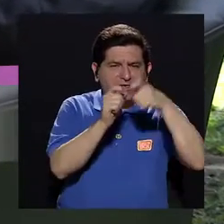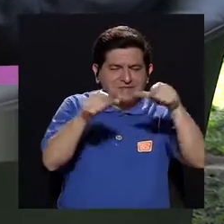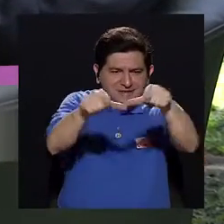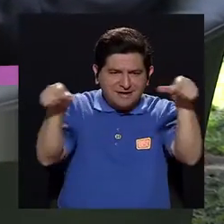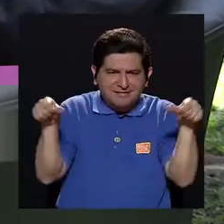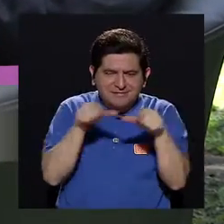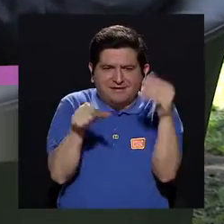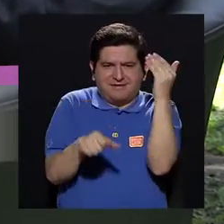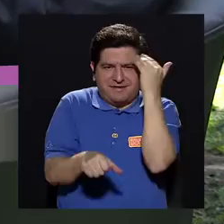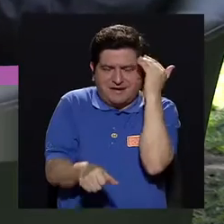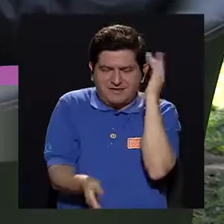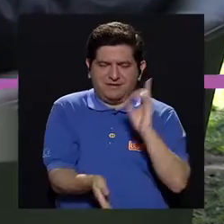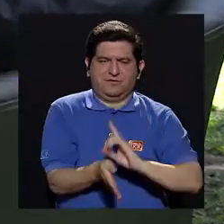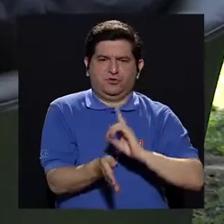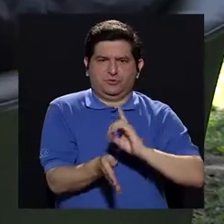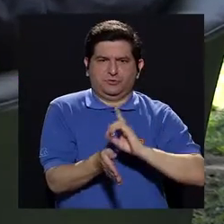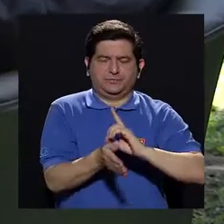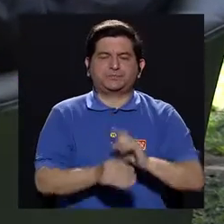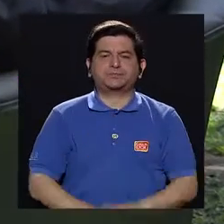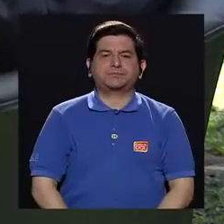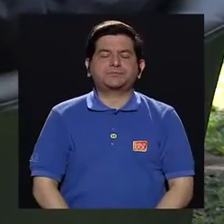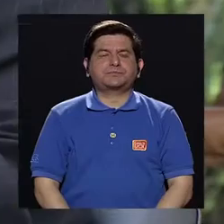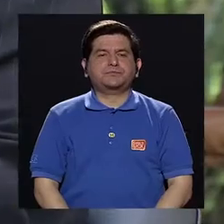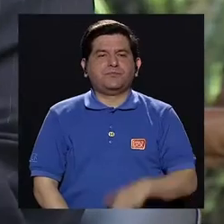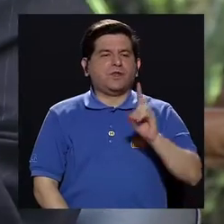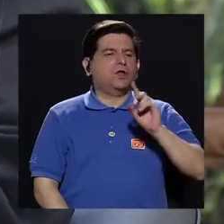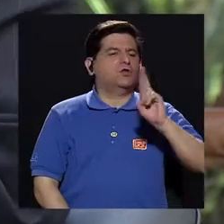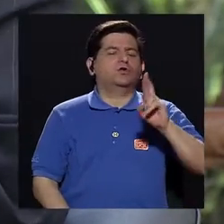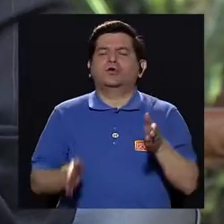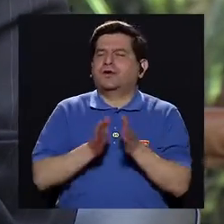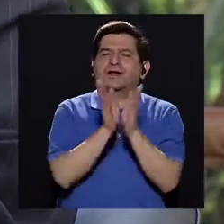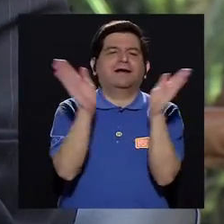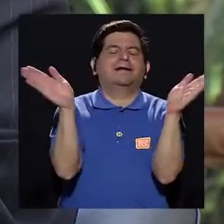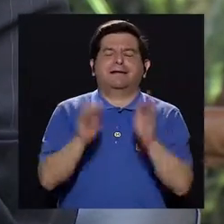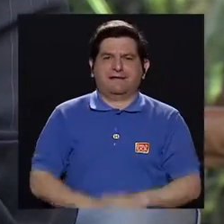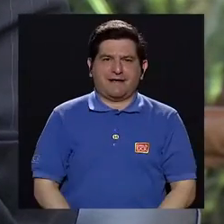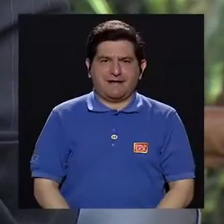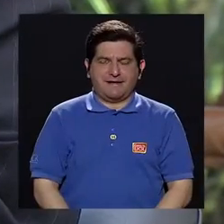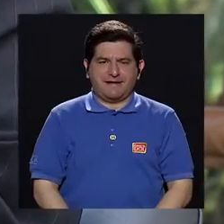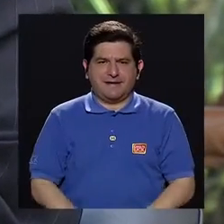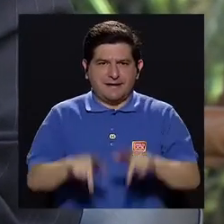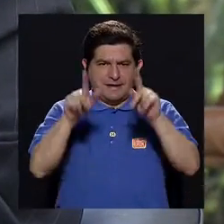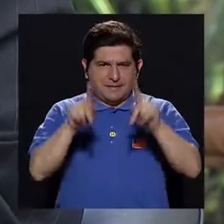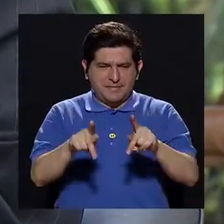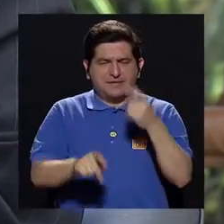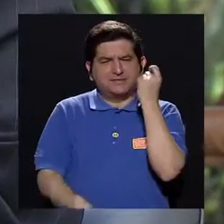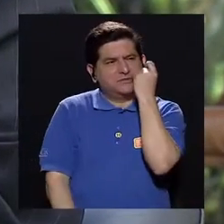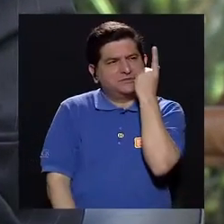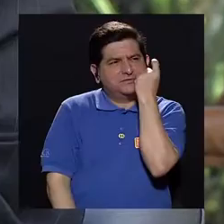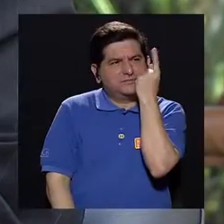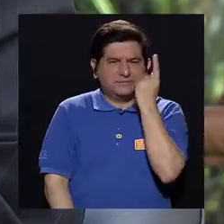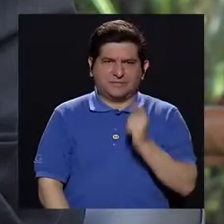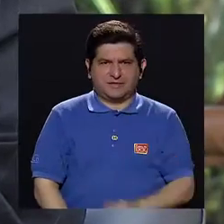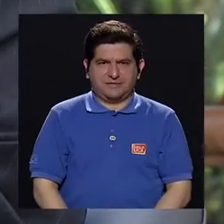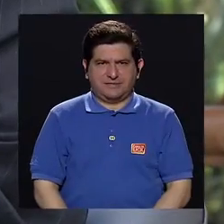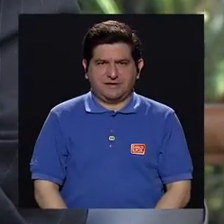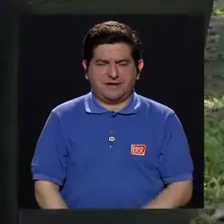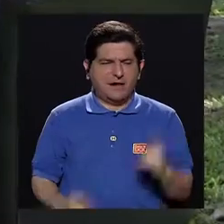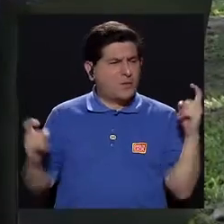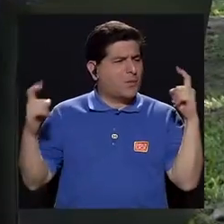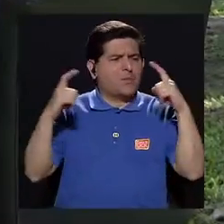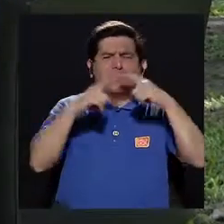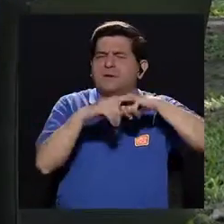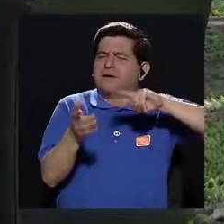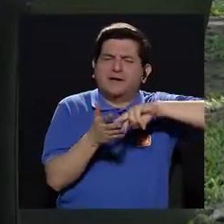área del conocimiento médico. Doctor, y en términos generales, pues para que nuestros televidentes comprendan lo